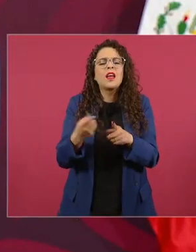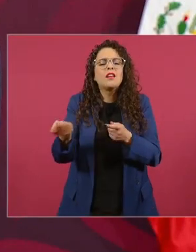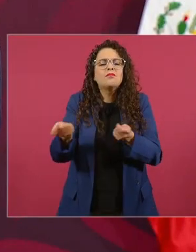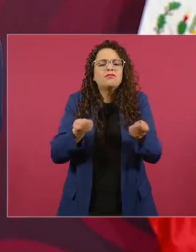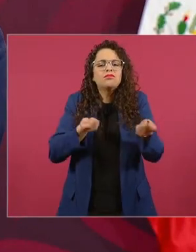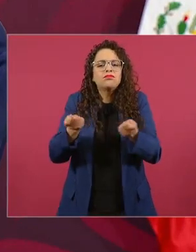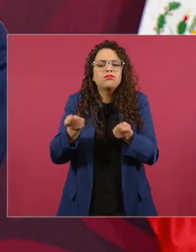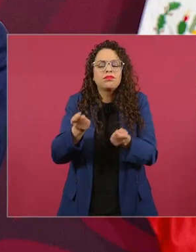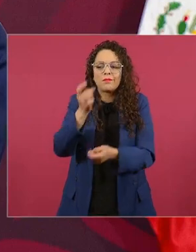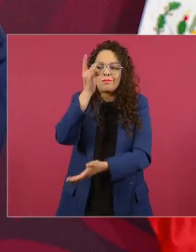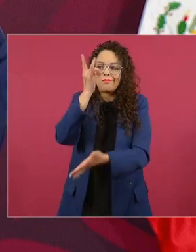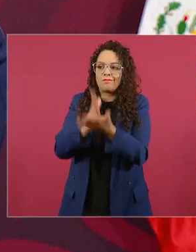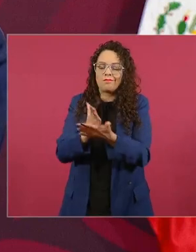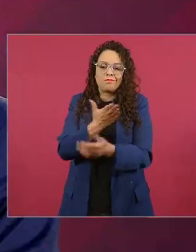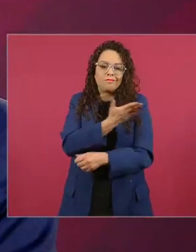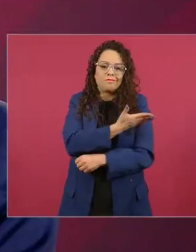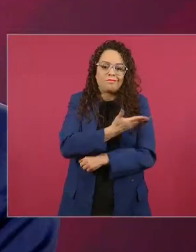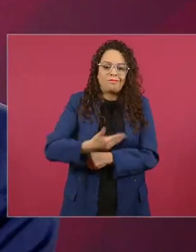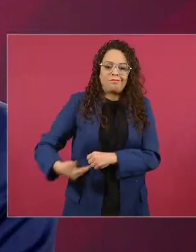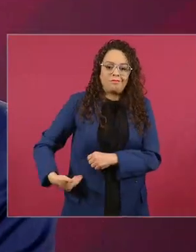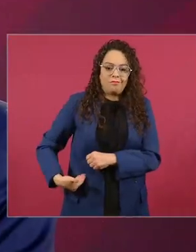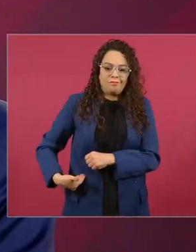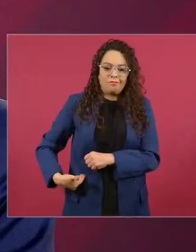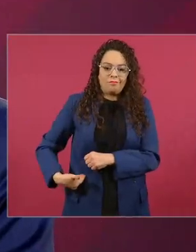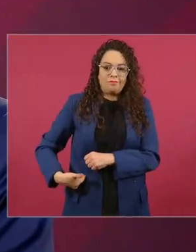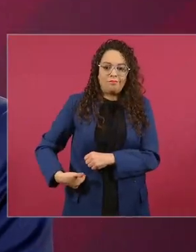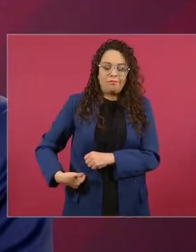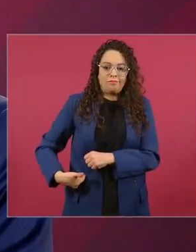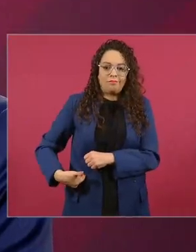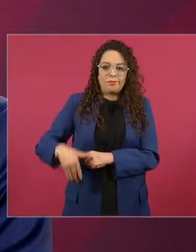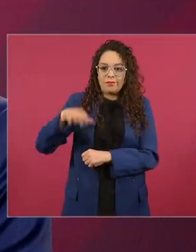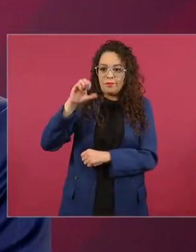el poder judicial y el poder legislativo